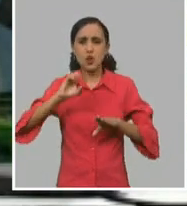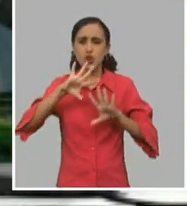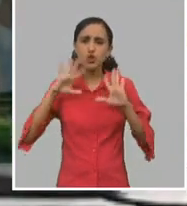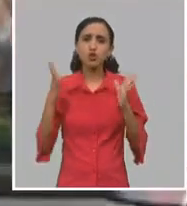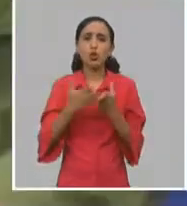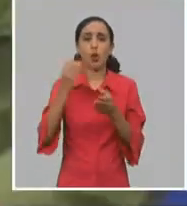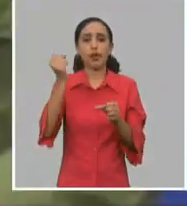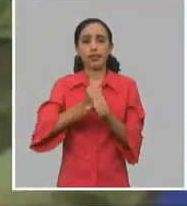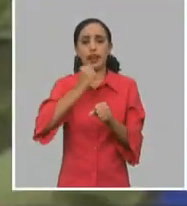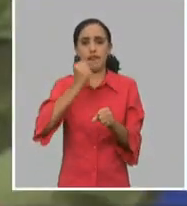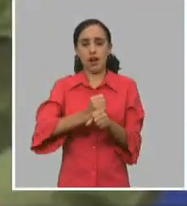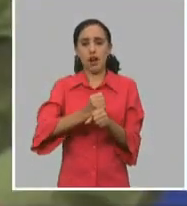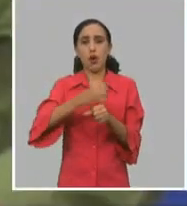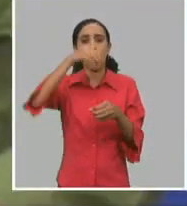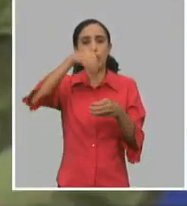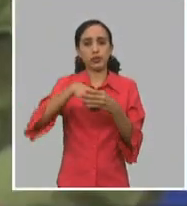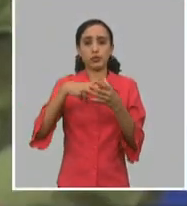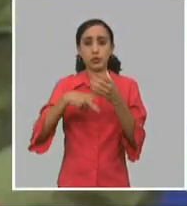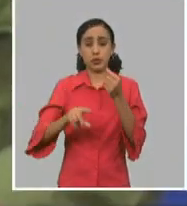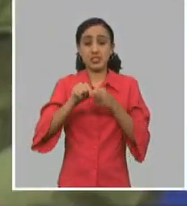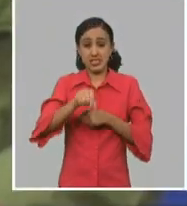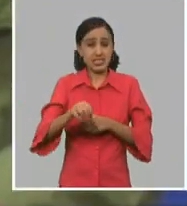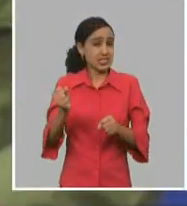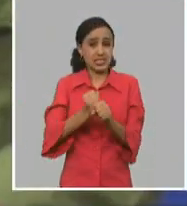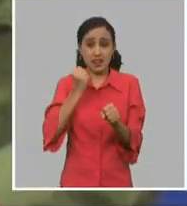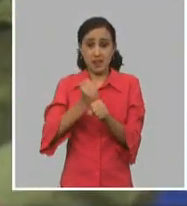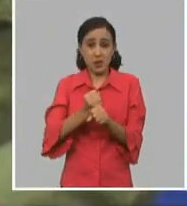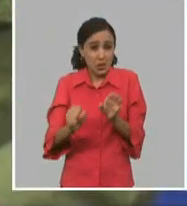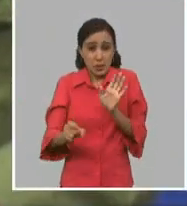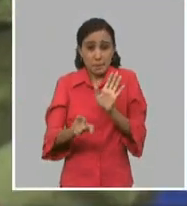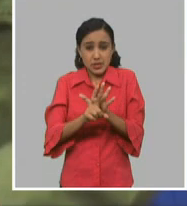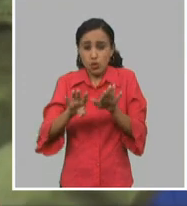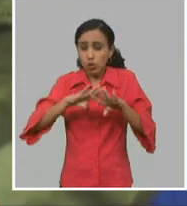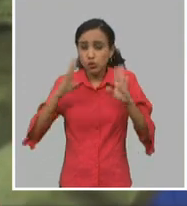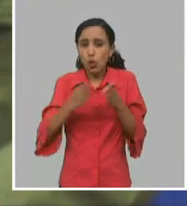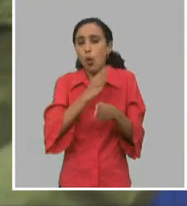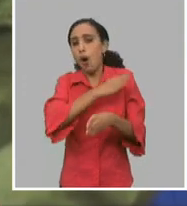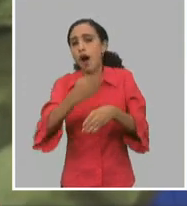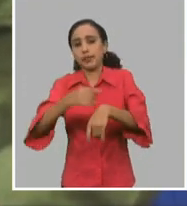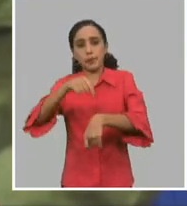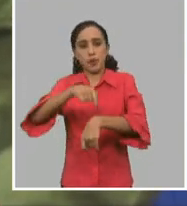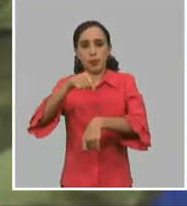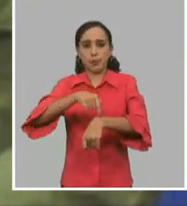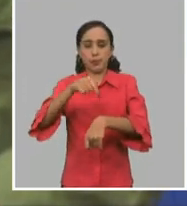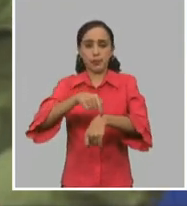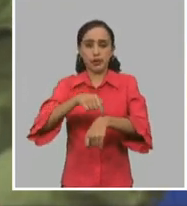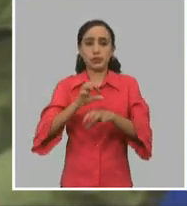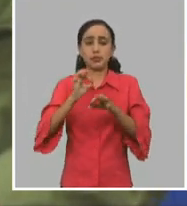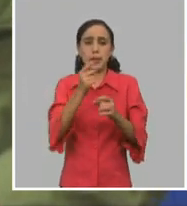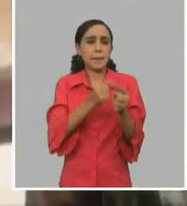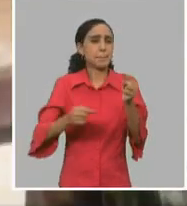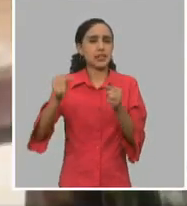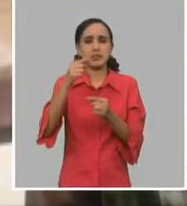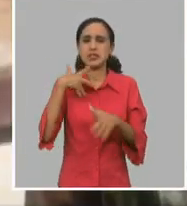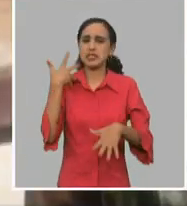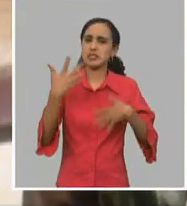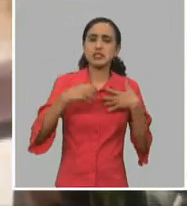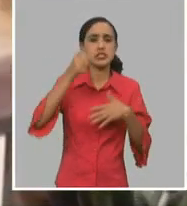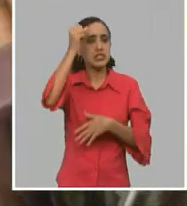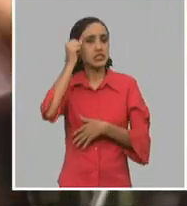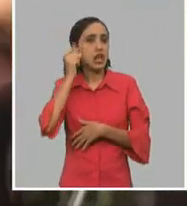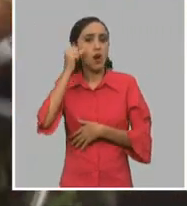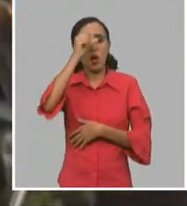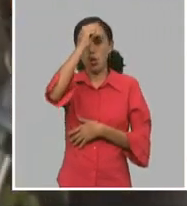Se ha trabajado desde ese mismo día hasta hoy, sin dejar un día en el medio, haciendo las principales celebraciones, sábado,